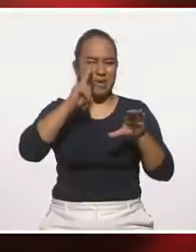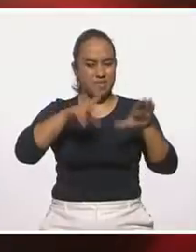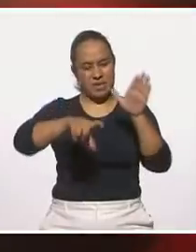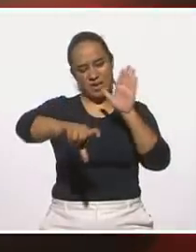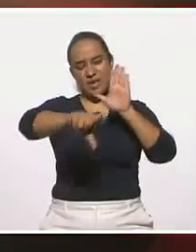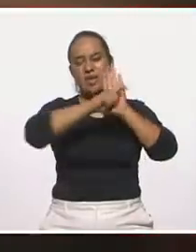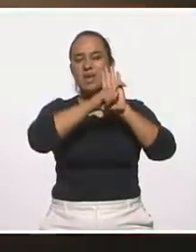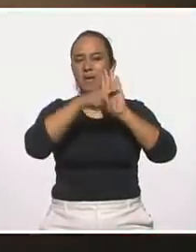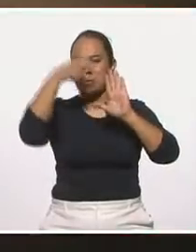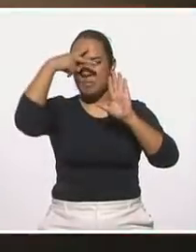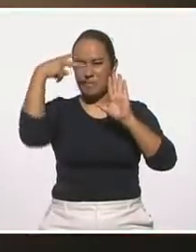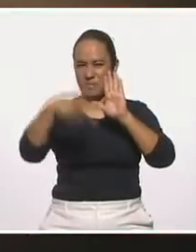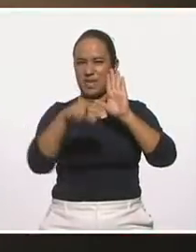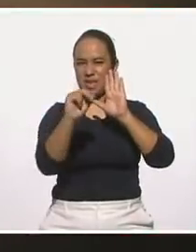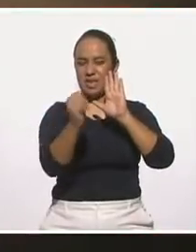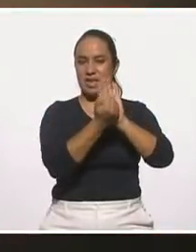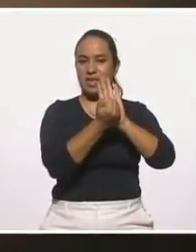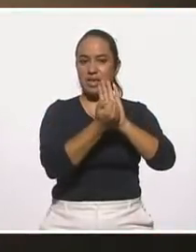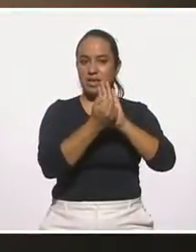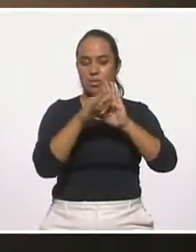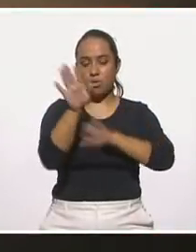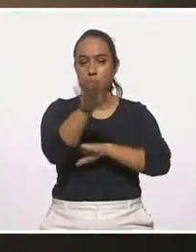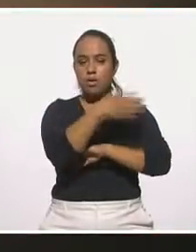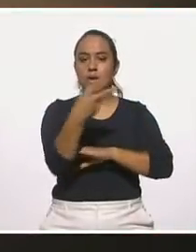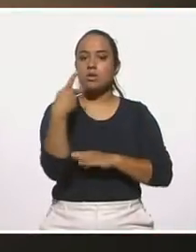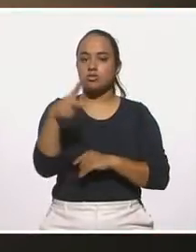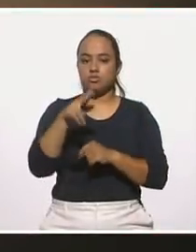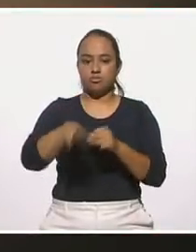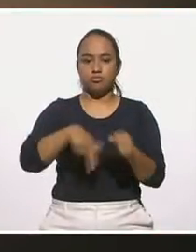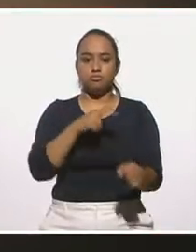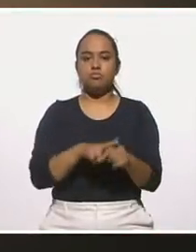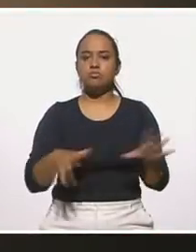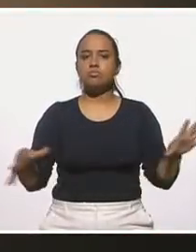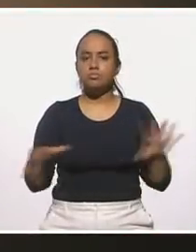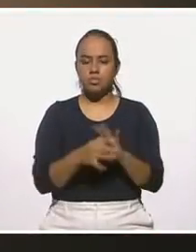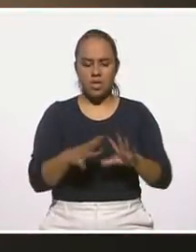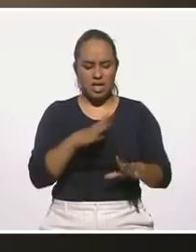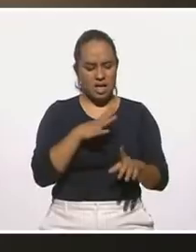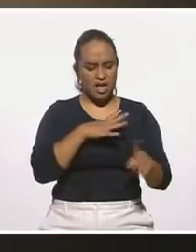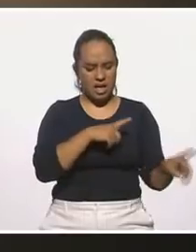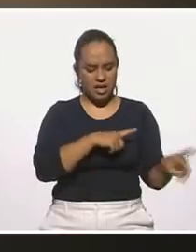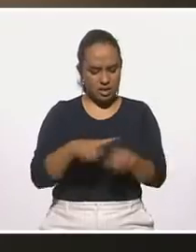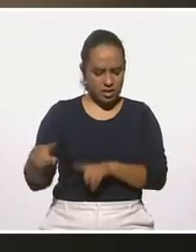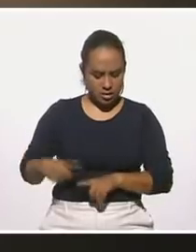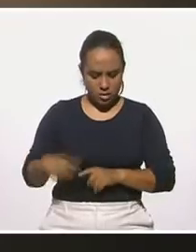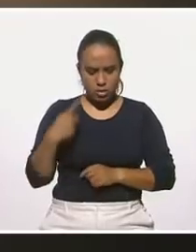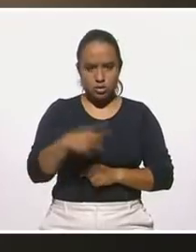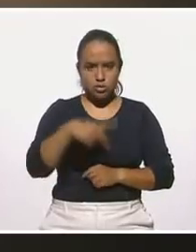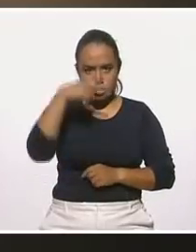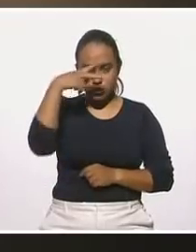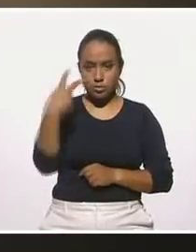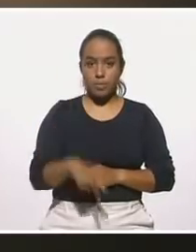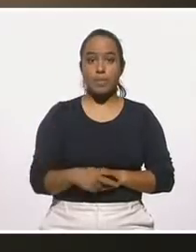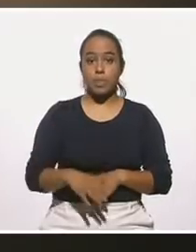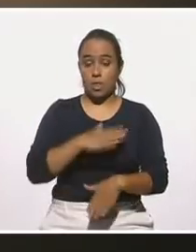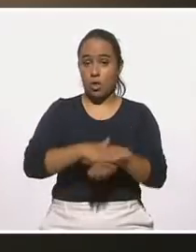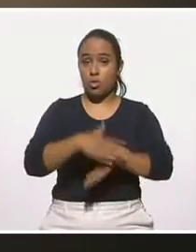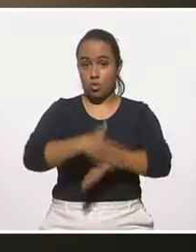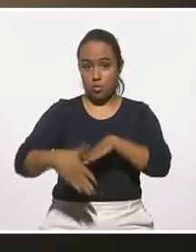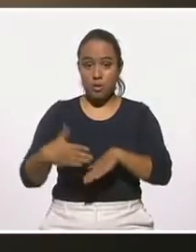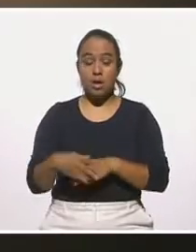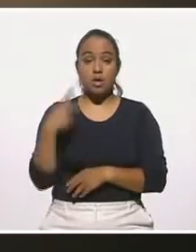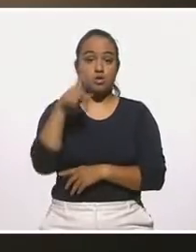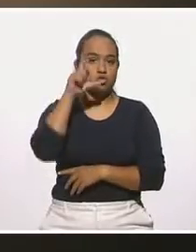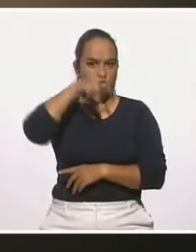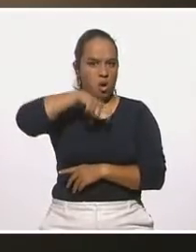mexicano aporta elementos naturales que aluden a la diversidad biológica de México. El nopal, el